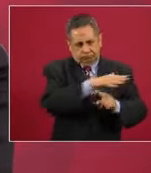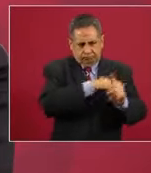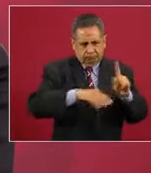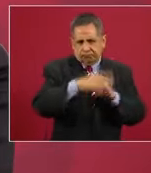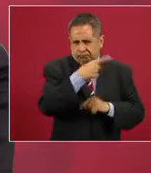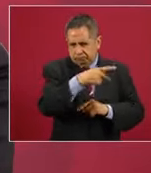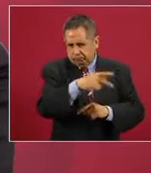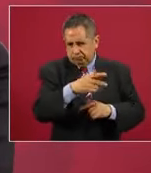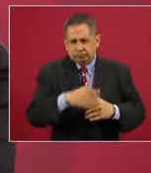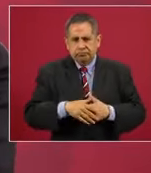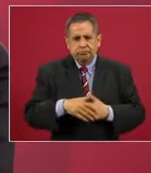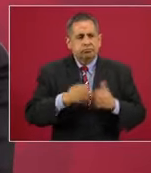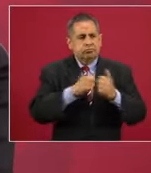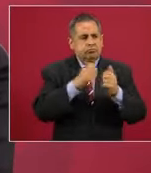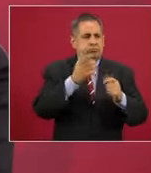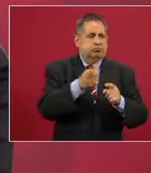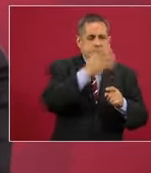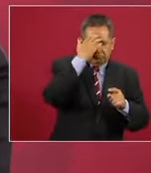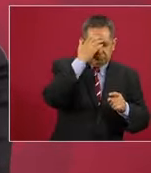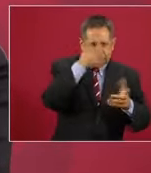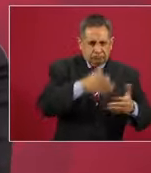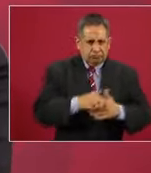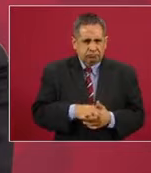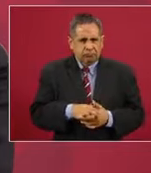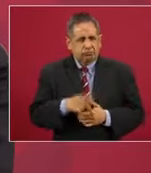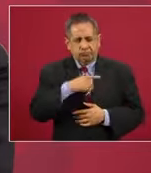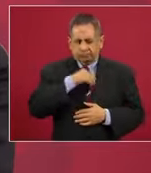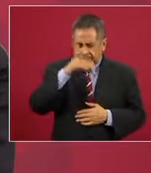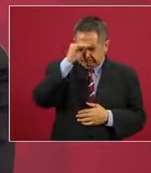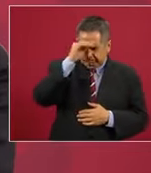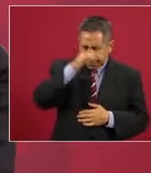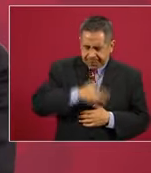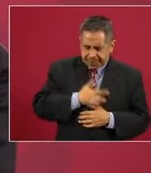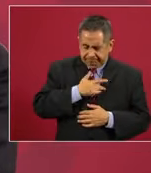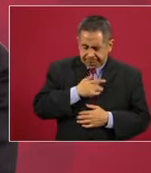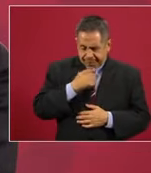a sus conocidos, a la reflexión.